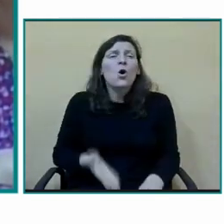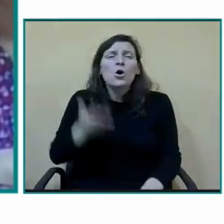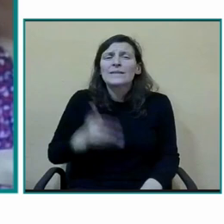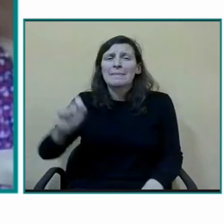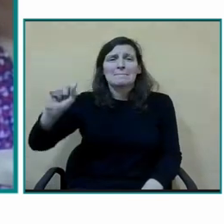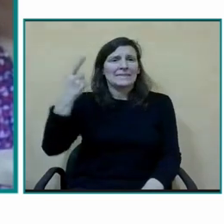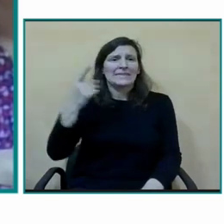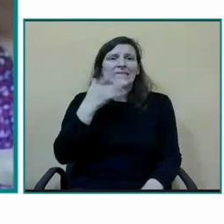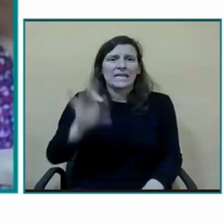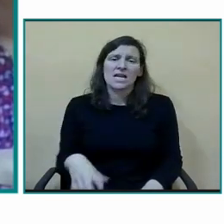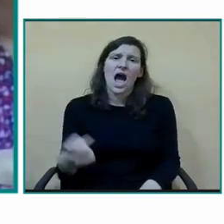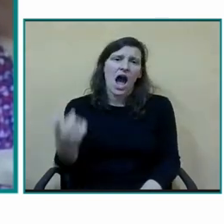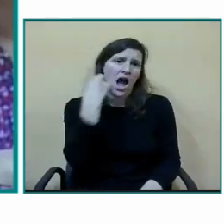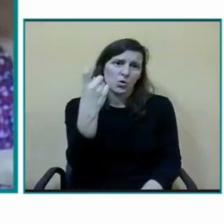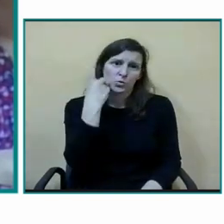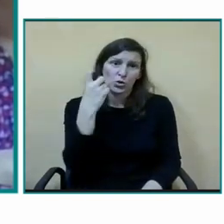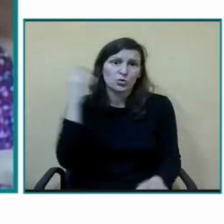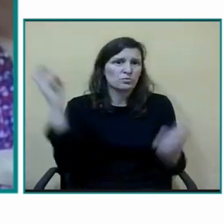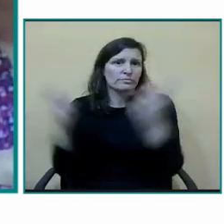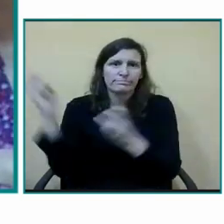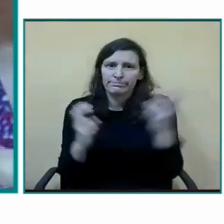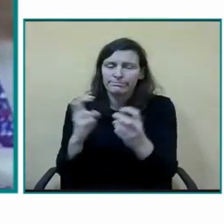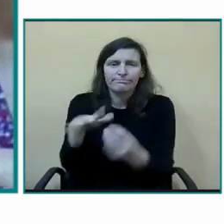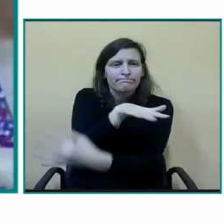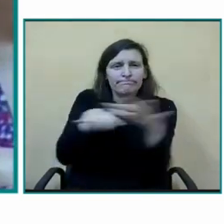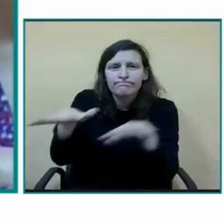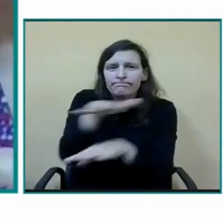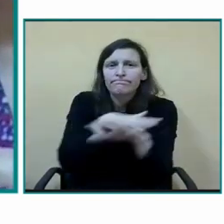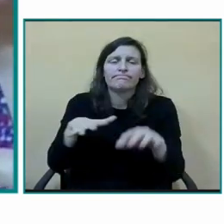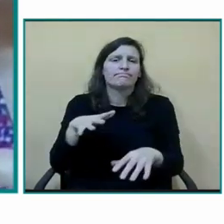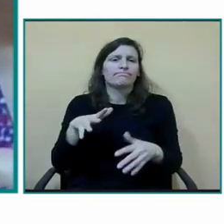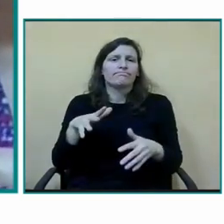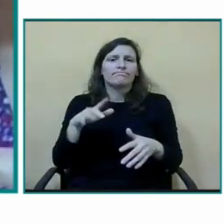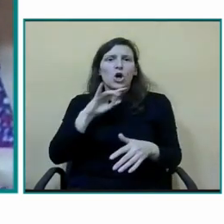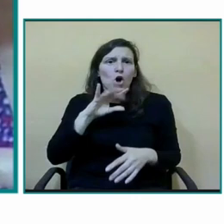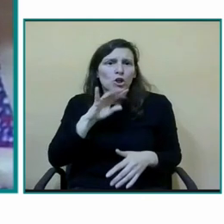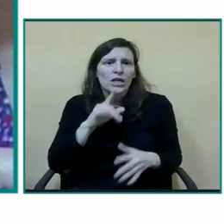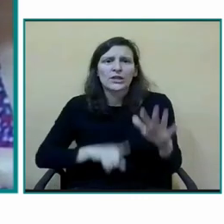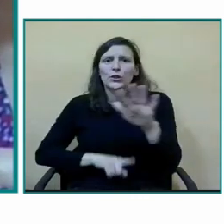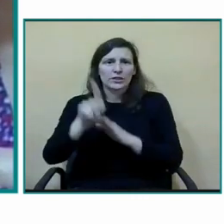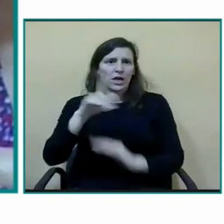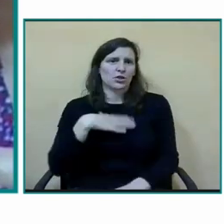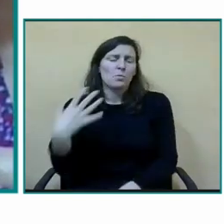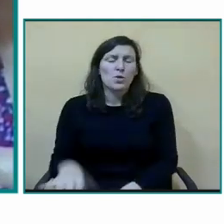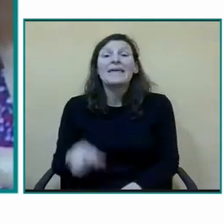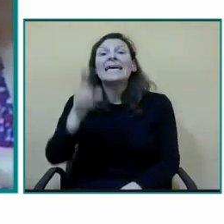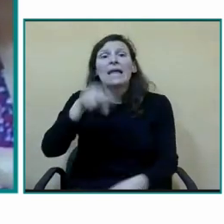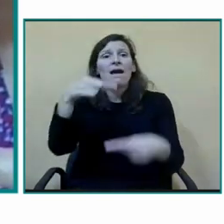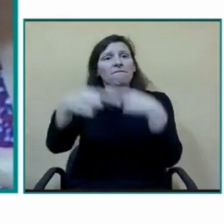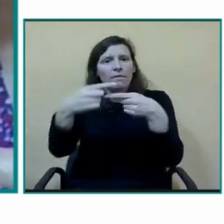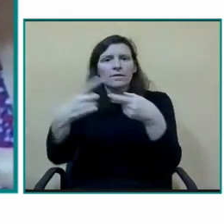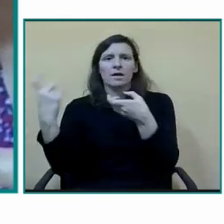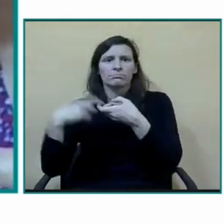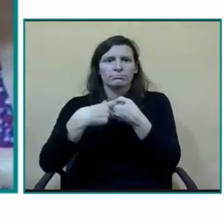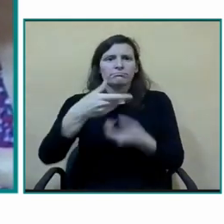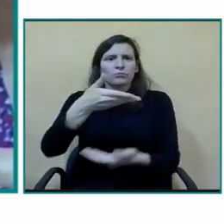importante queremos destacar que las familias colaboran constantemente con nosotros y gracias a toda esa colaboración